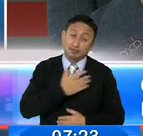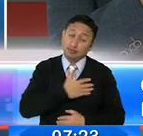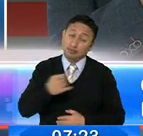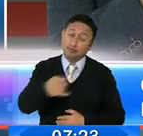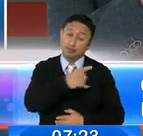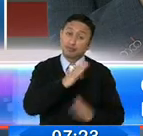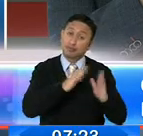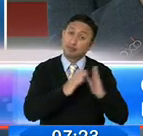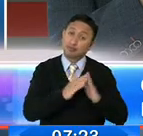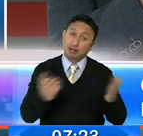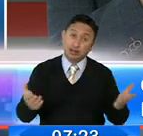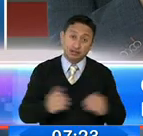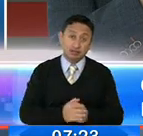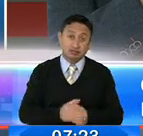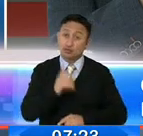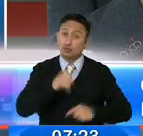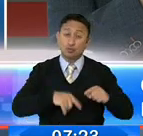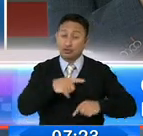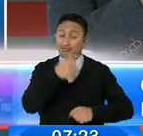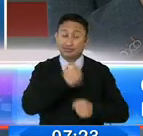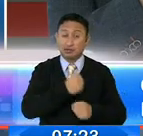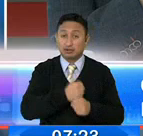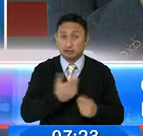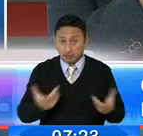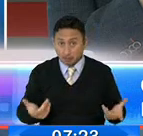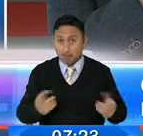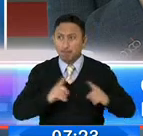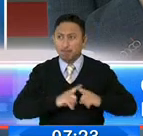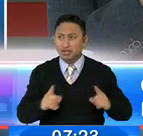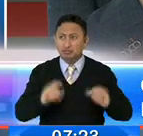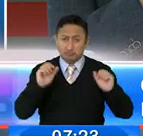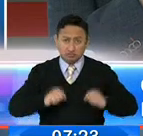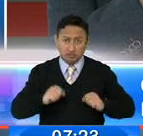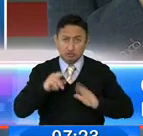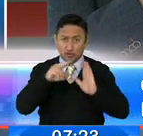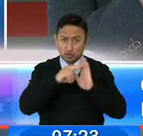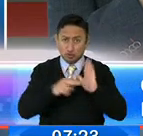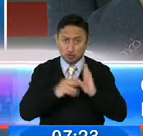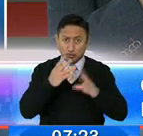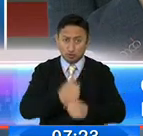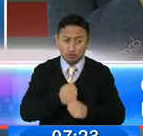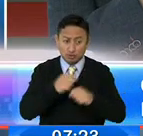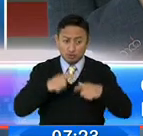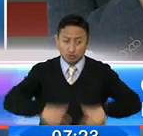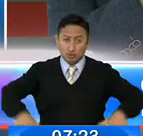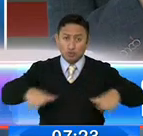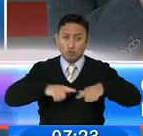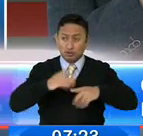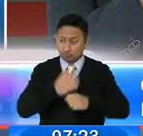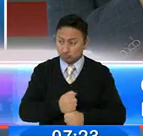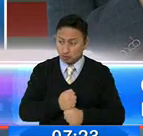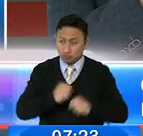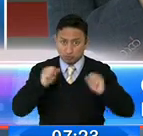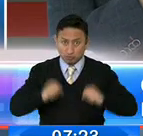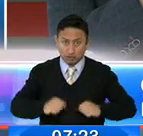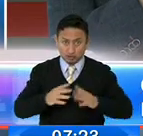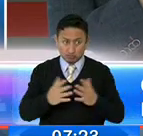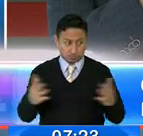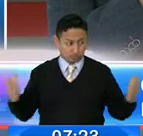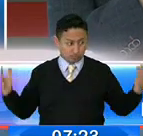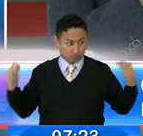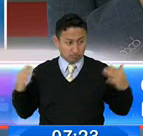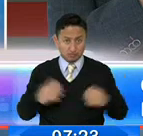casa y no la vamos a dejar poner ahí. Pero si es que estás con todas las normas en algún lugar que te que te pueda dar la